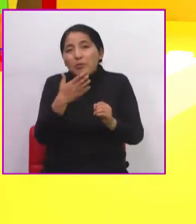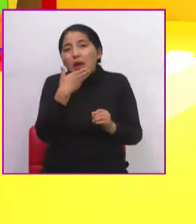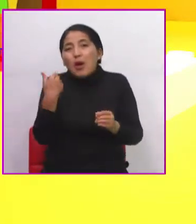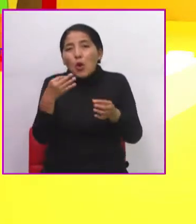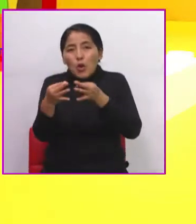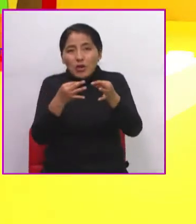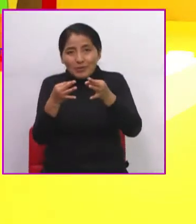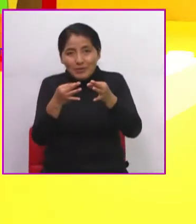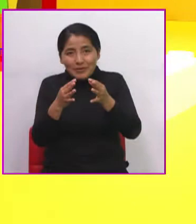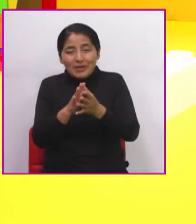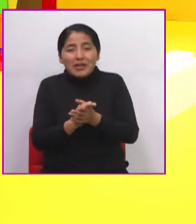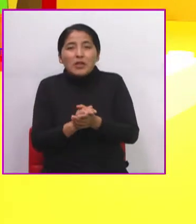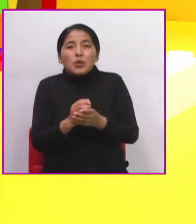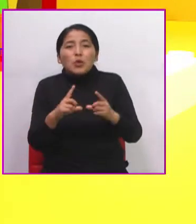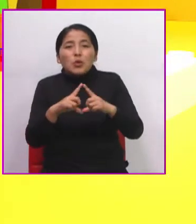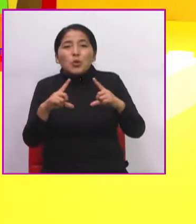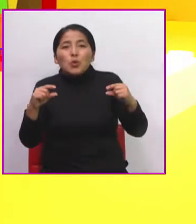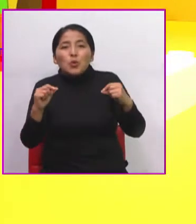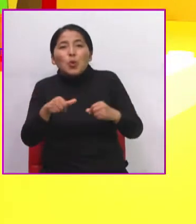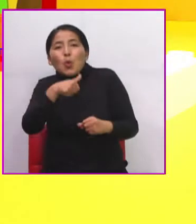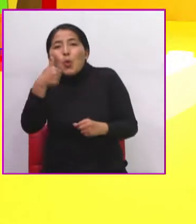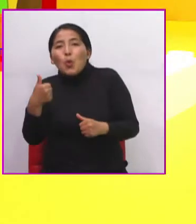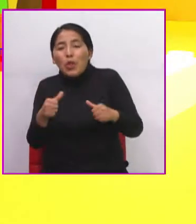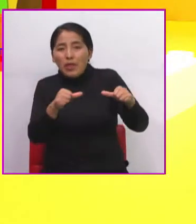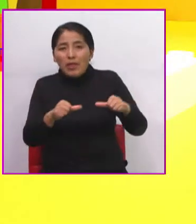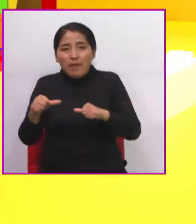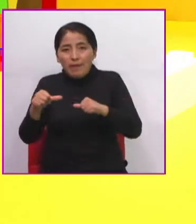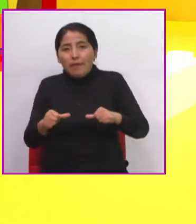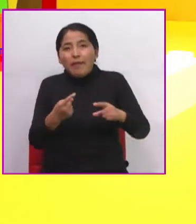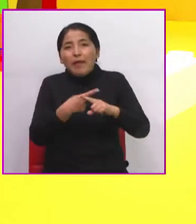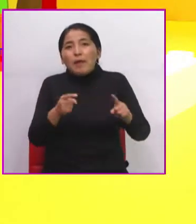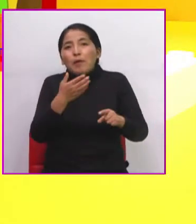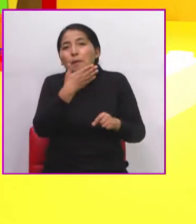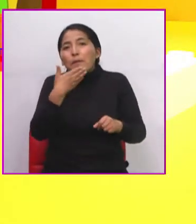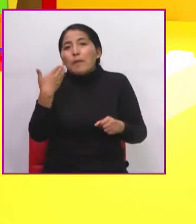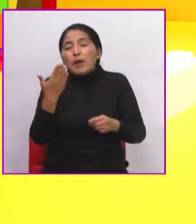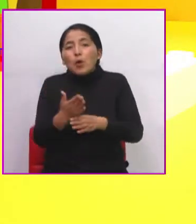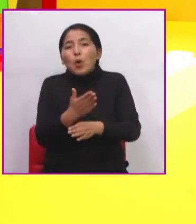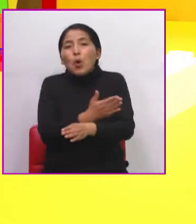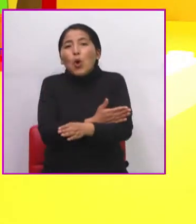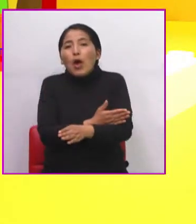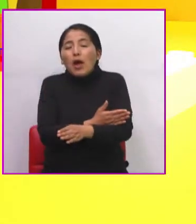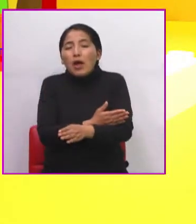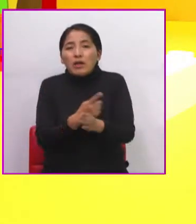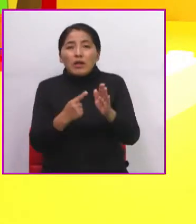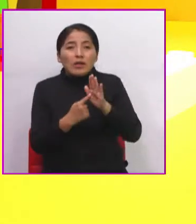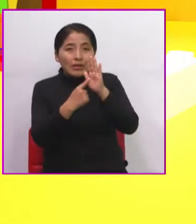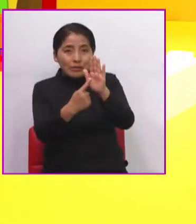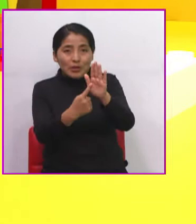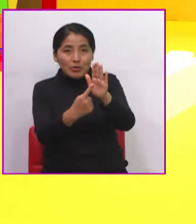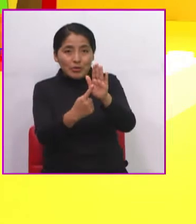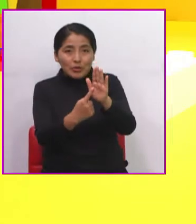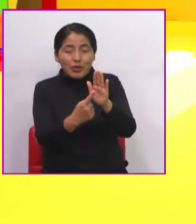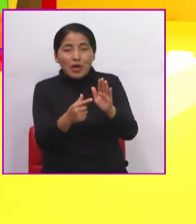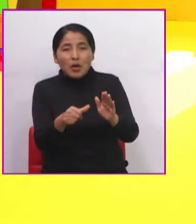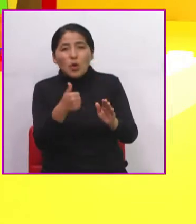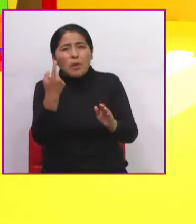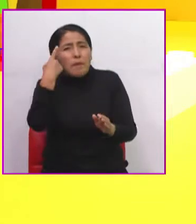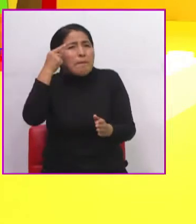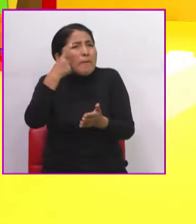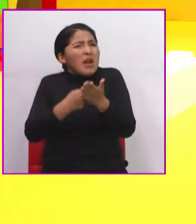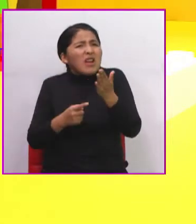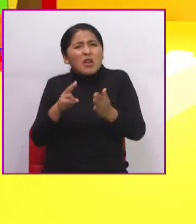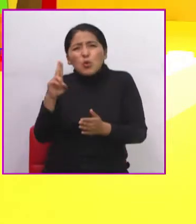billetes. Pero para antes de poder hacer eso, vamos a ver algunas imágenes para qué más nos sirve el dinero.